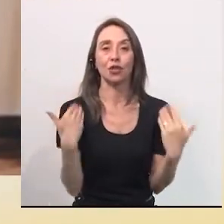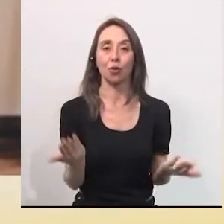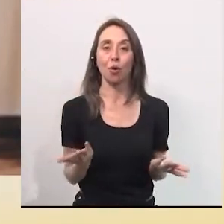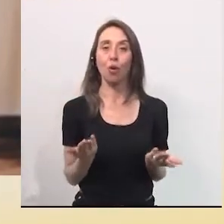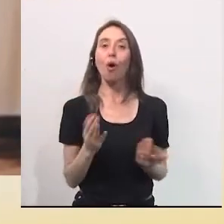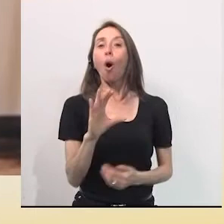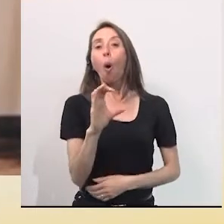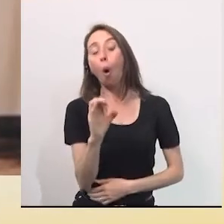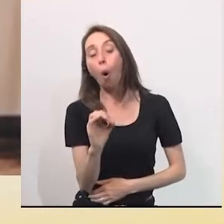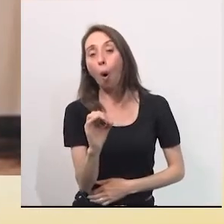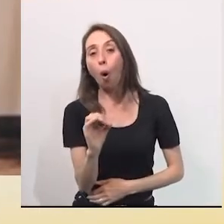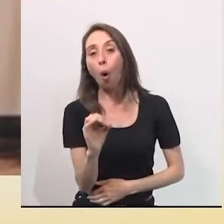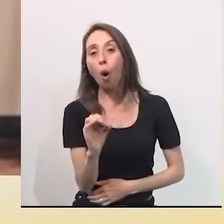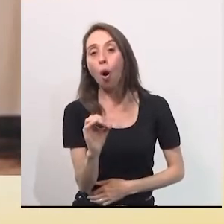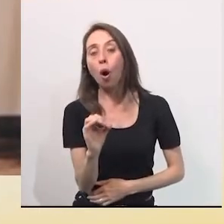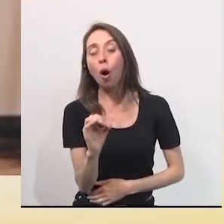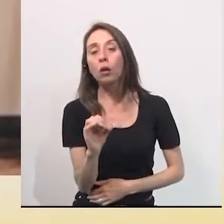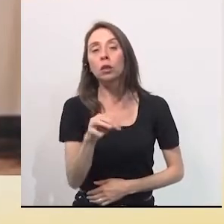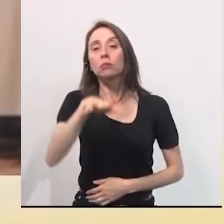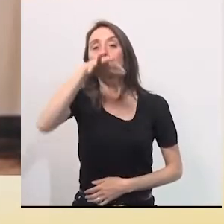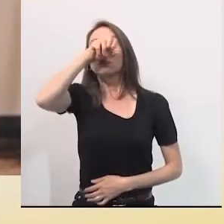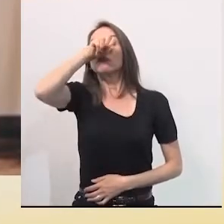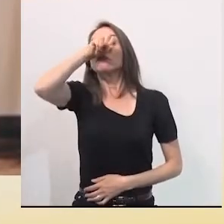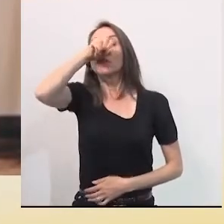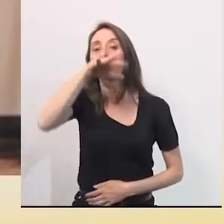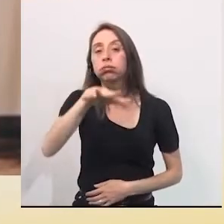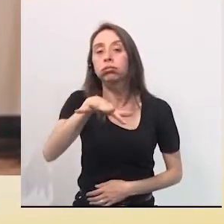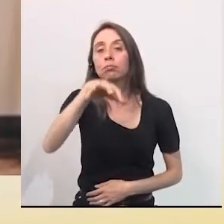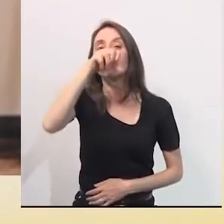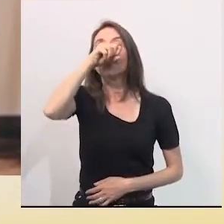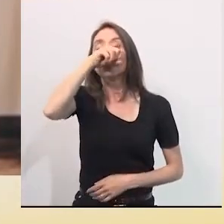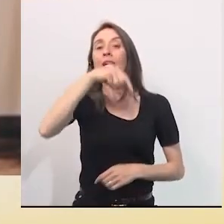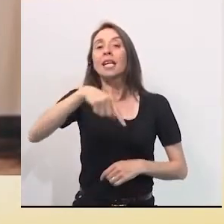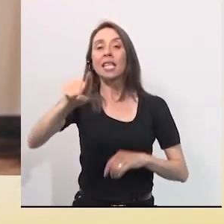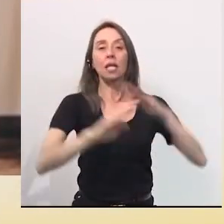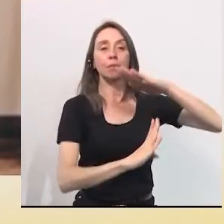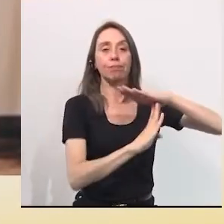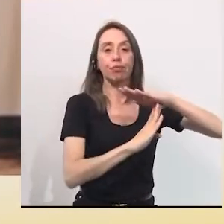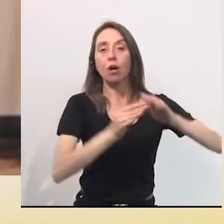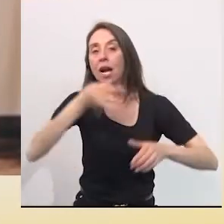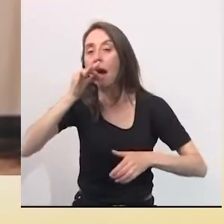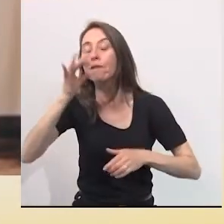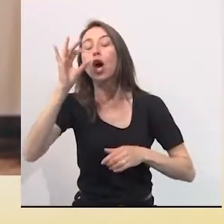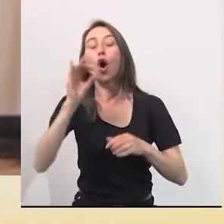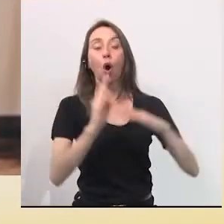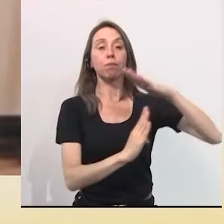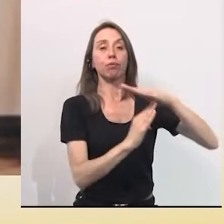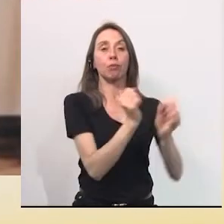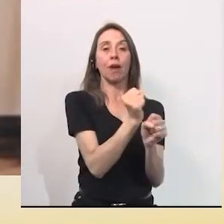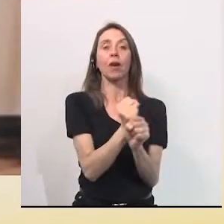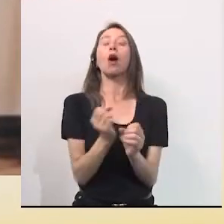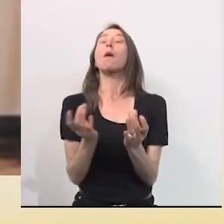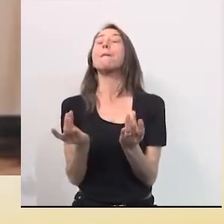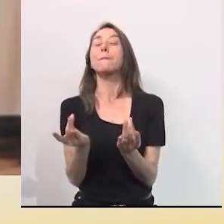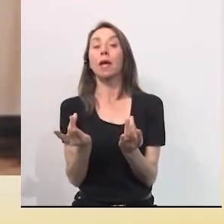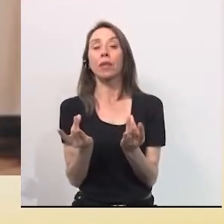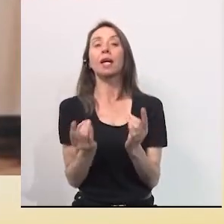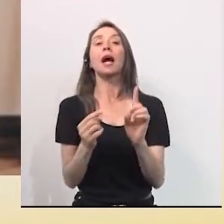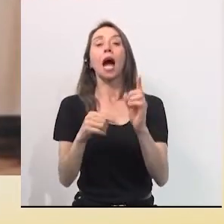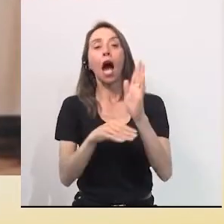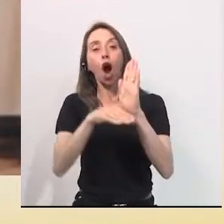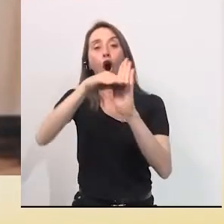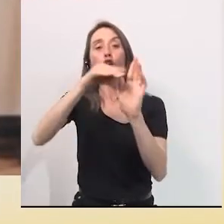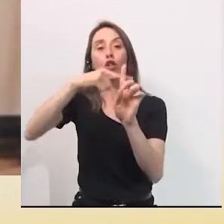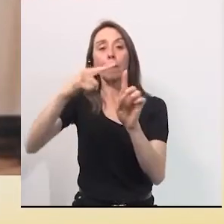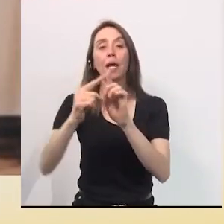ejercicio o respirar profundamente o tomarse el cafecito, meditar.